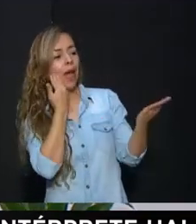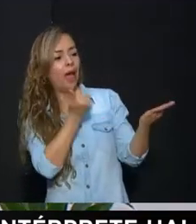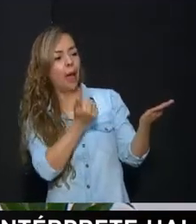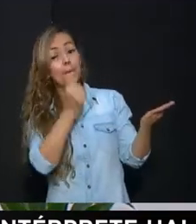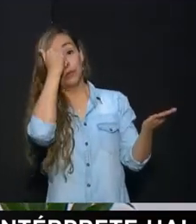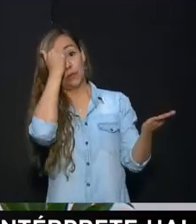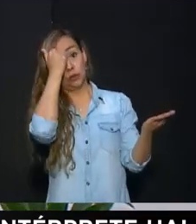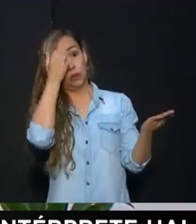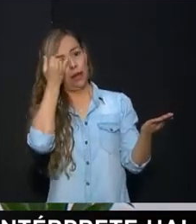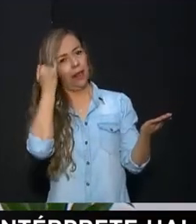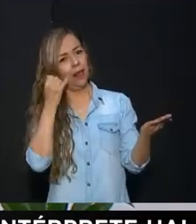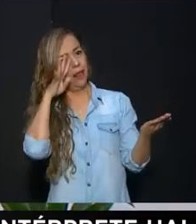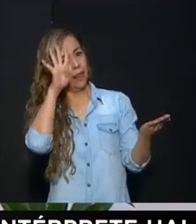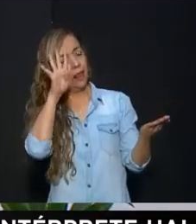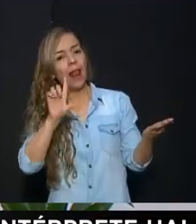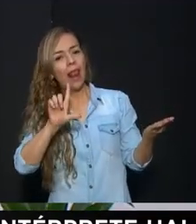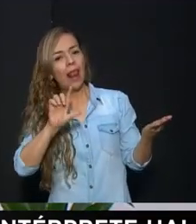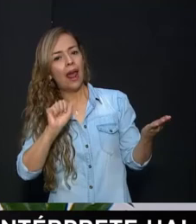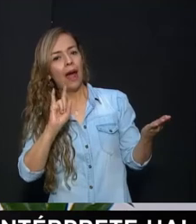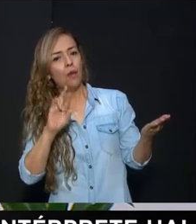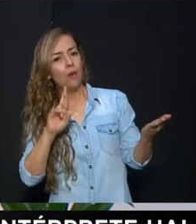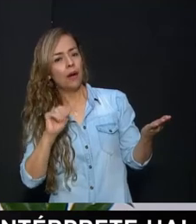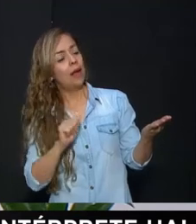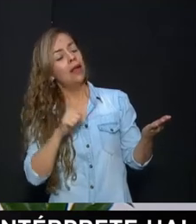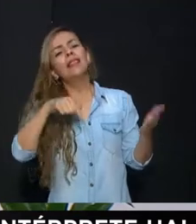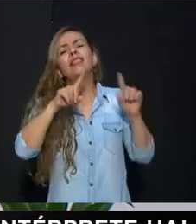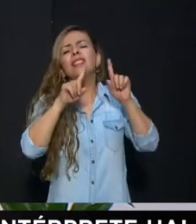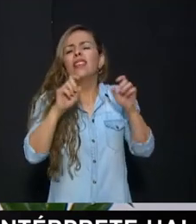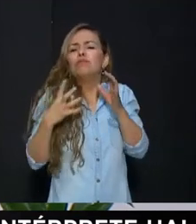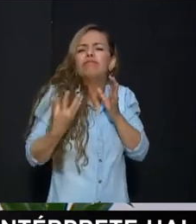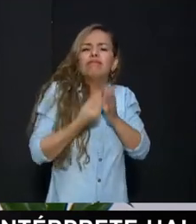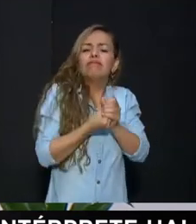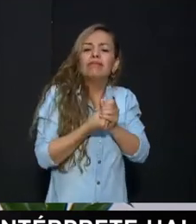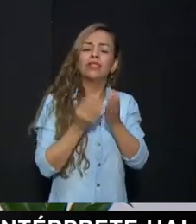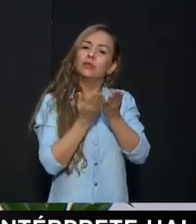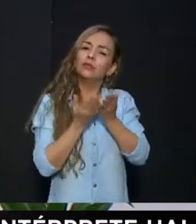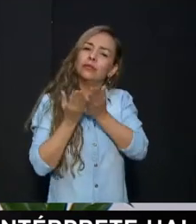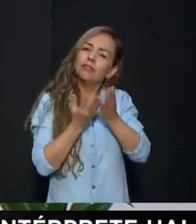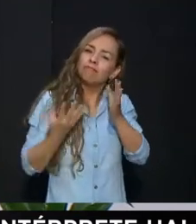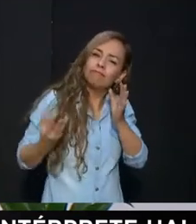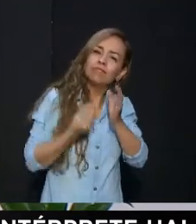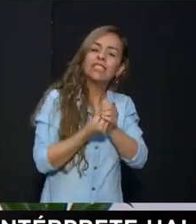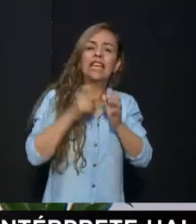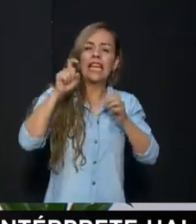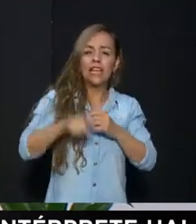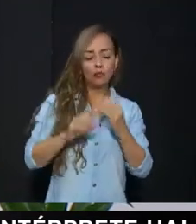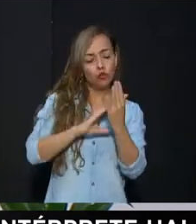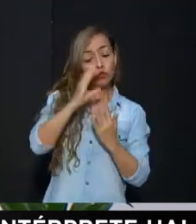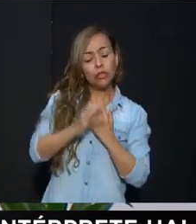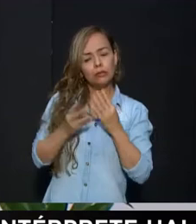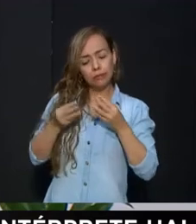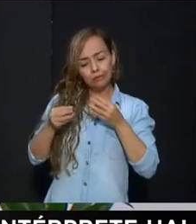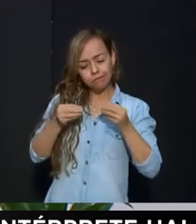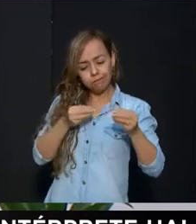muchas veces tratamos este tema de qué es educación inclusiva, que la educación es incluyente, que hay que flexibilizar los currículos, que